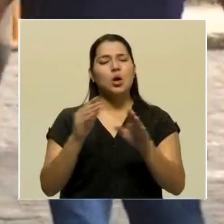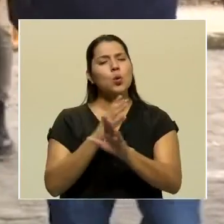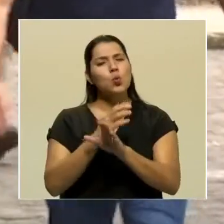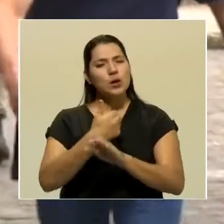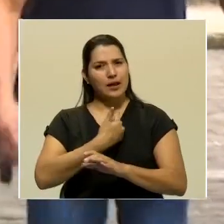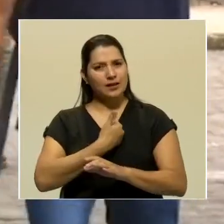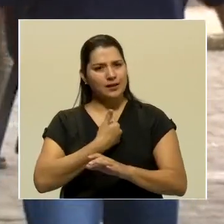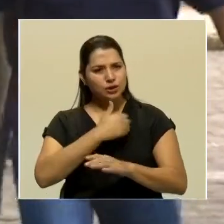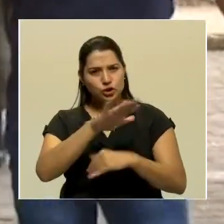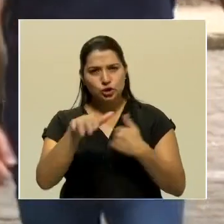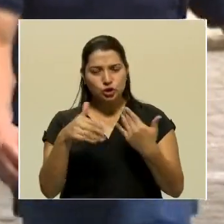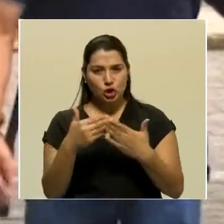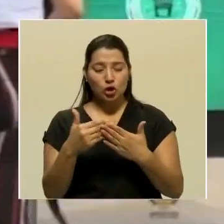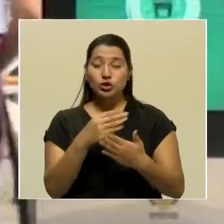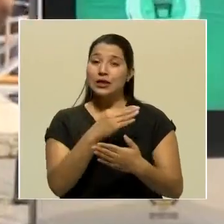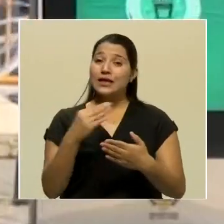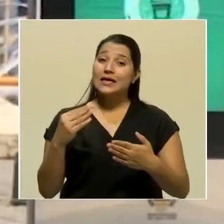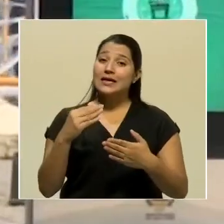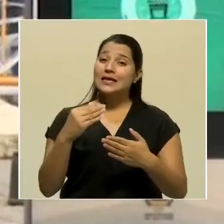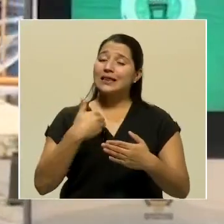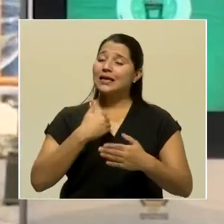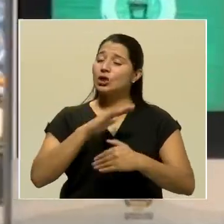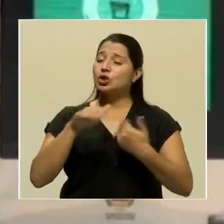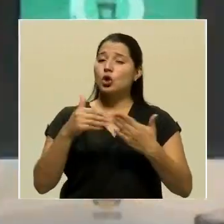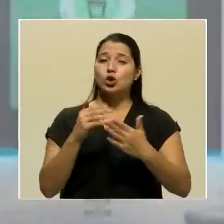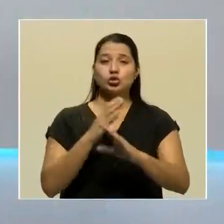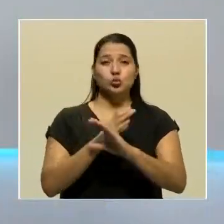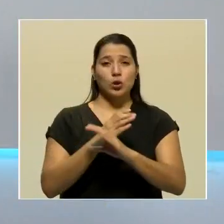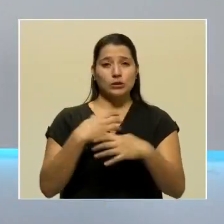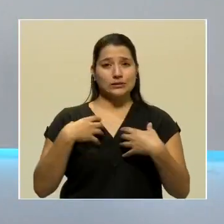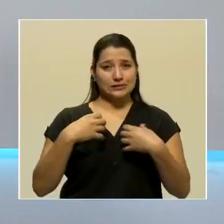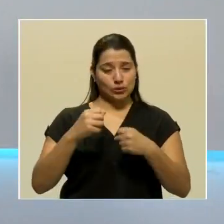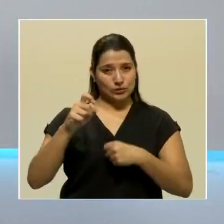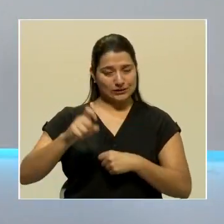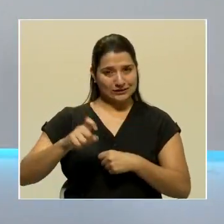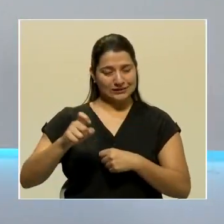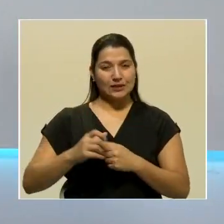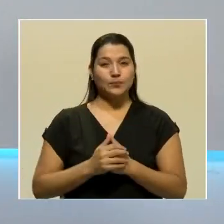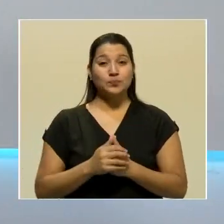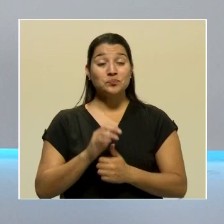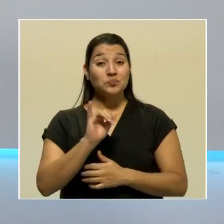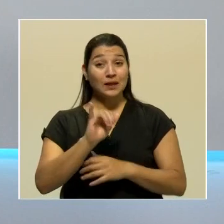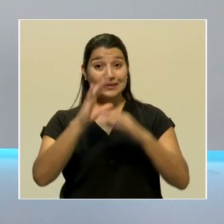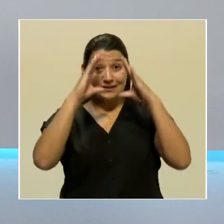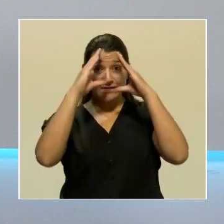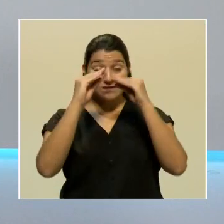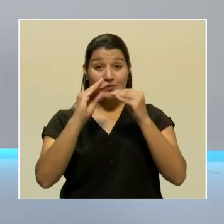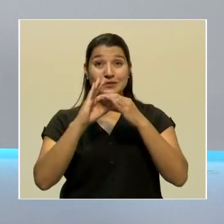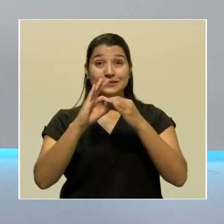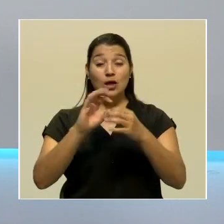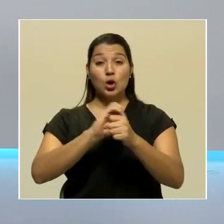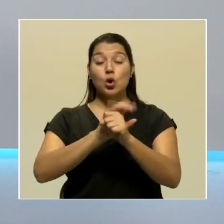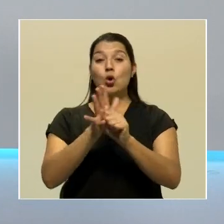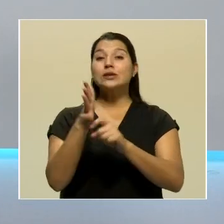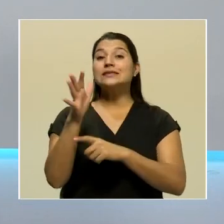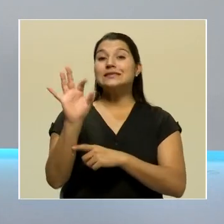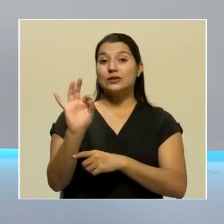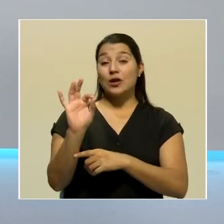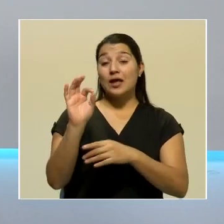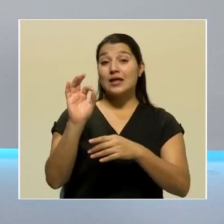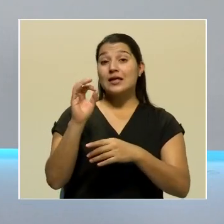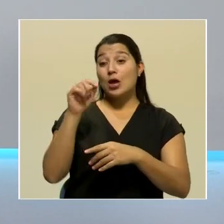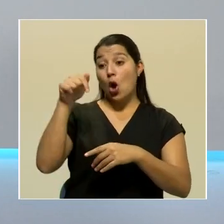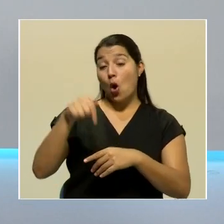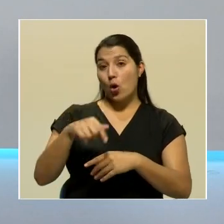cuidarnos entre todos y mantener todas las medidas sanitarias. Esta es parte de la información sobre COVID-19 que se generó desde el